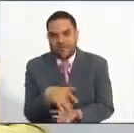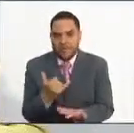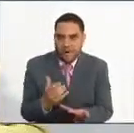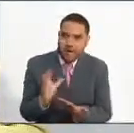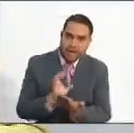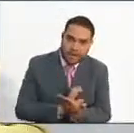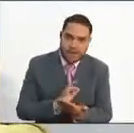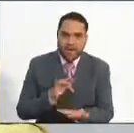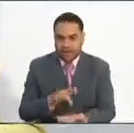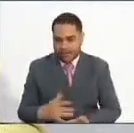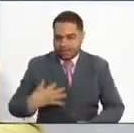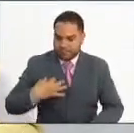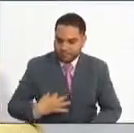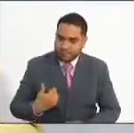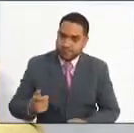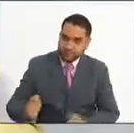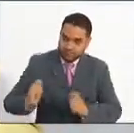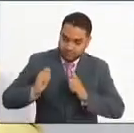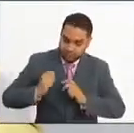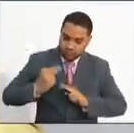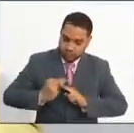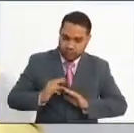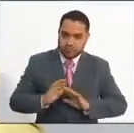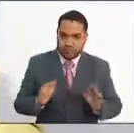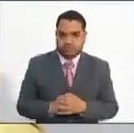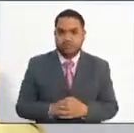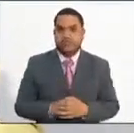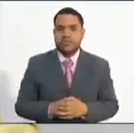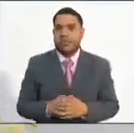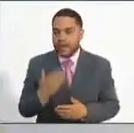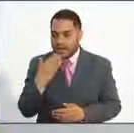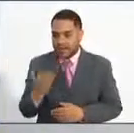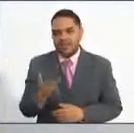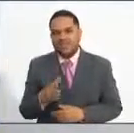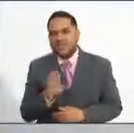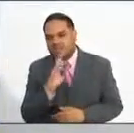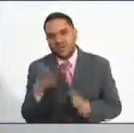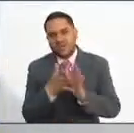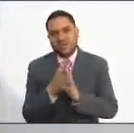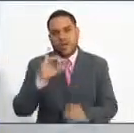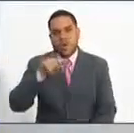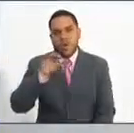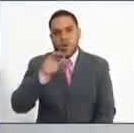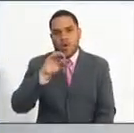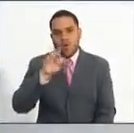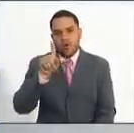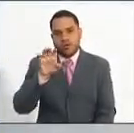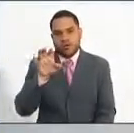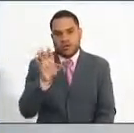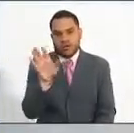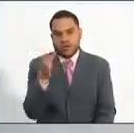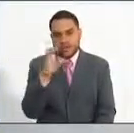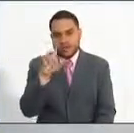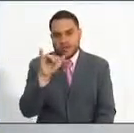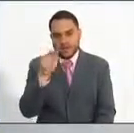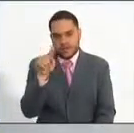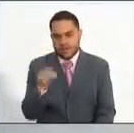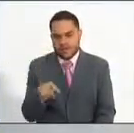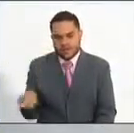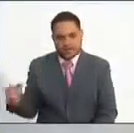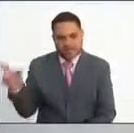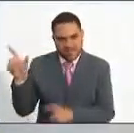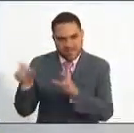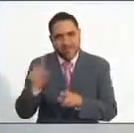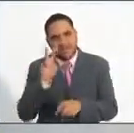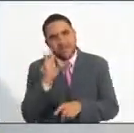Gracias, Luz Estela. Vamos a volver con el comisionado José Elías Acosta para trasladarles la inquietud que nos deja un televidente. Quedé en